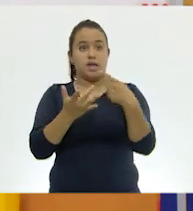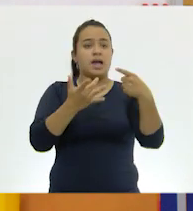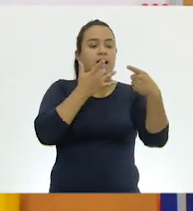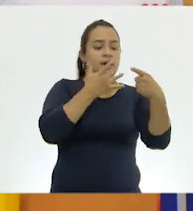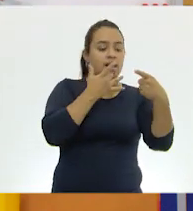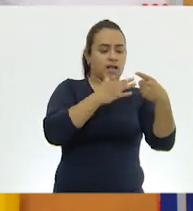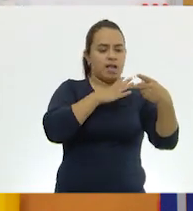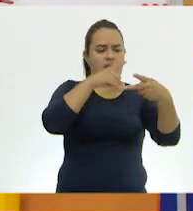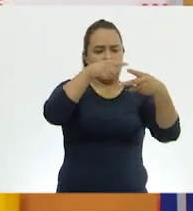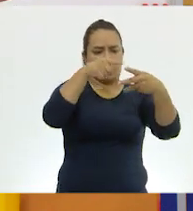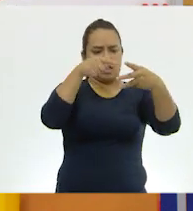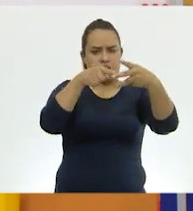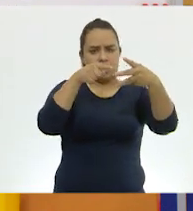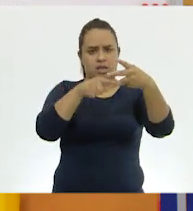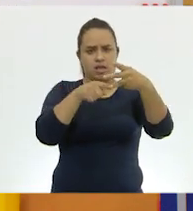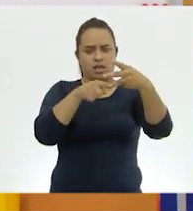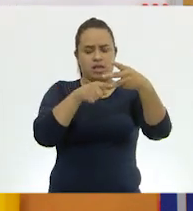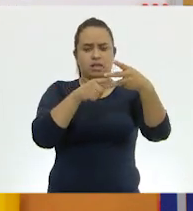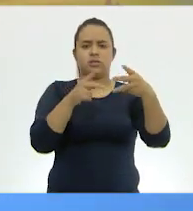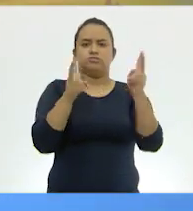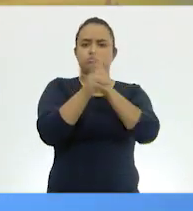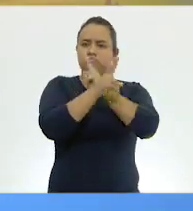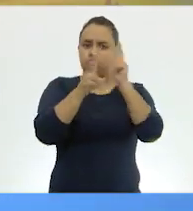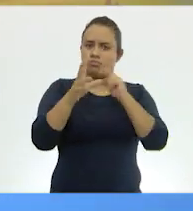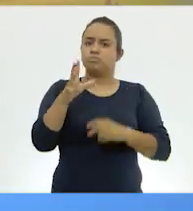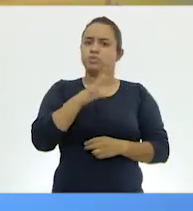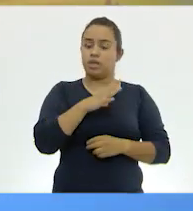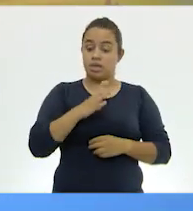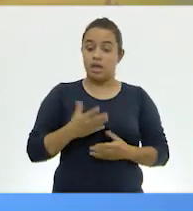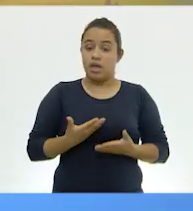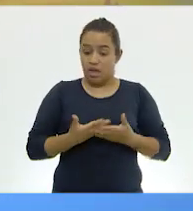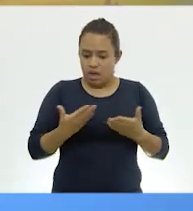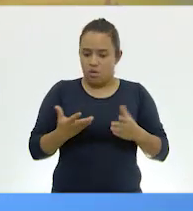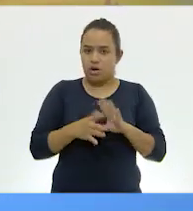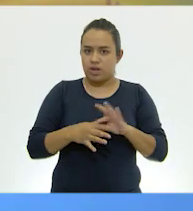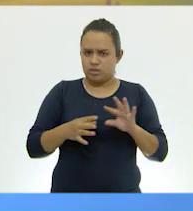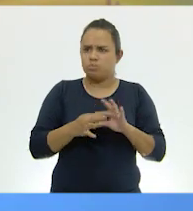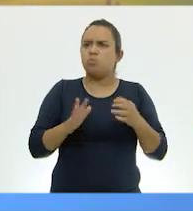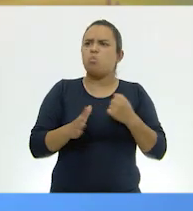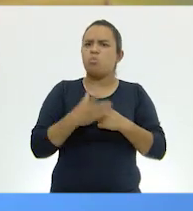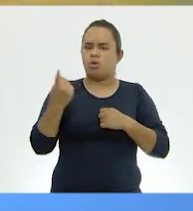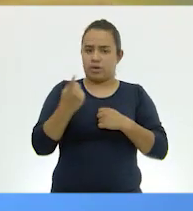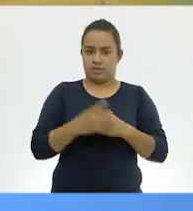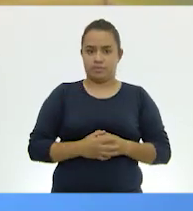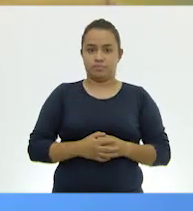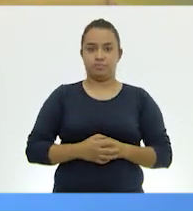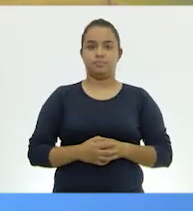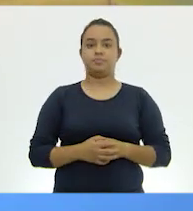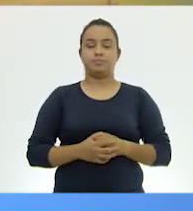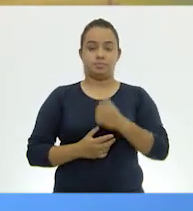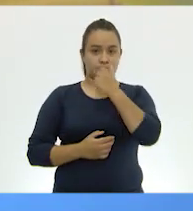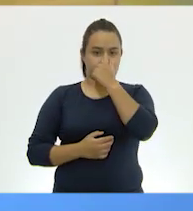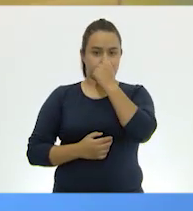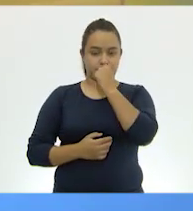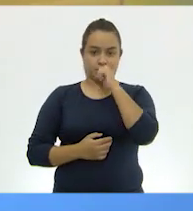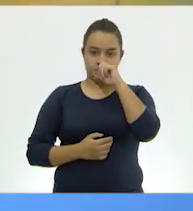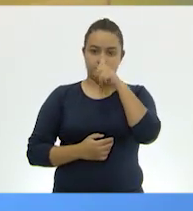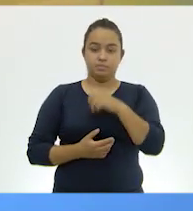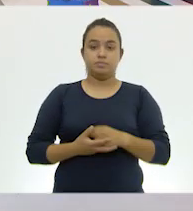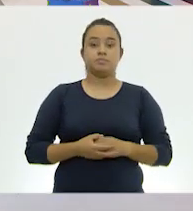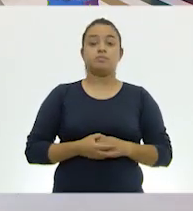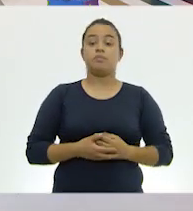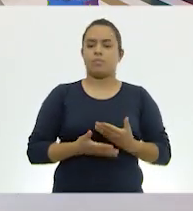se encuentra en diferentes tipos de respiración y ahorita vamos a ver por qué. Muy bien. ¿Sale? Ok, entonces